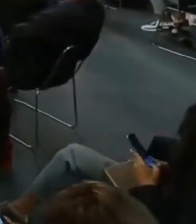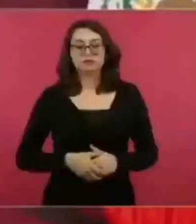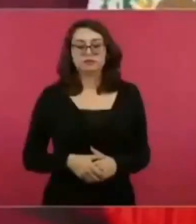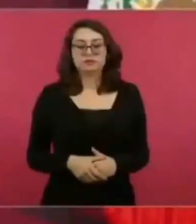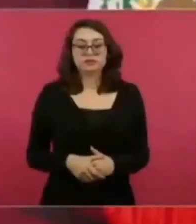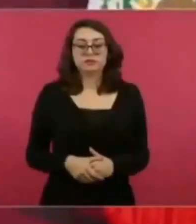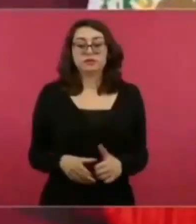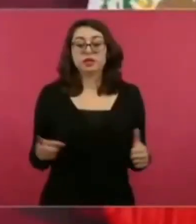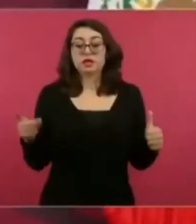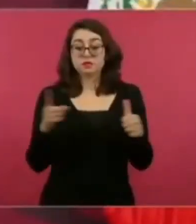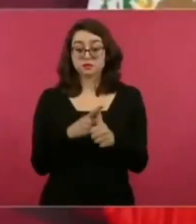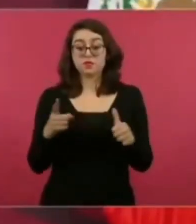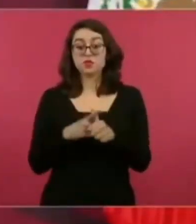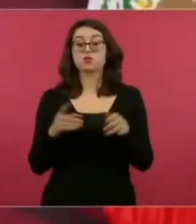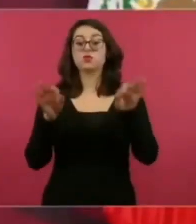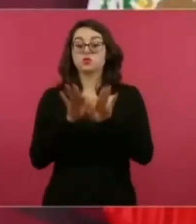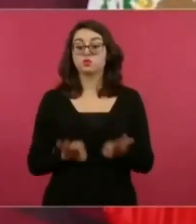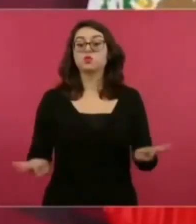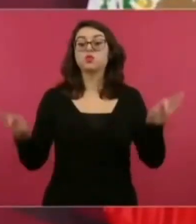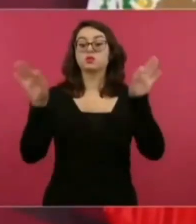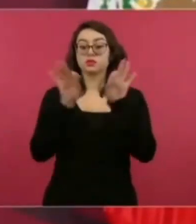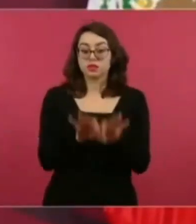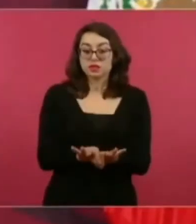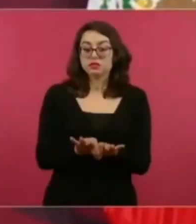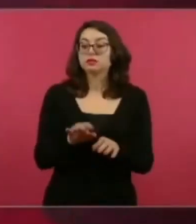segundo se están también